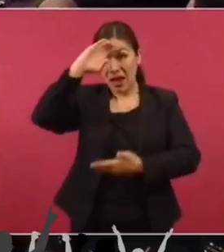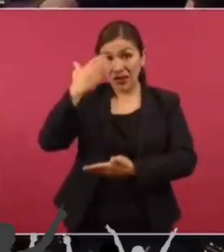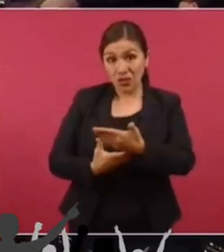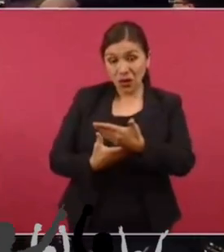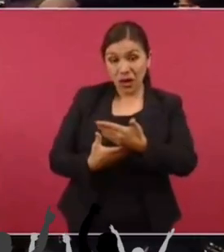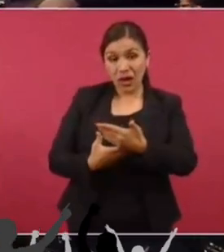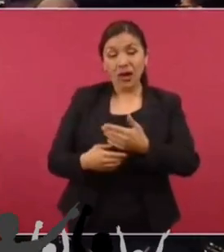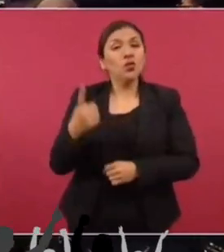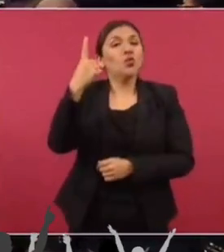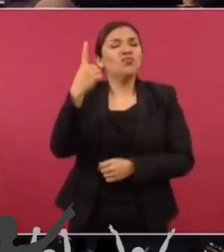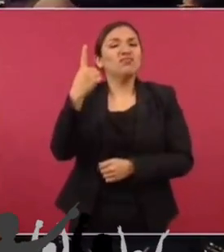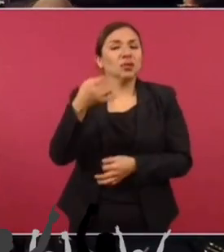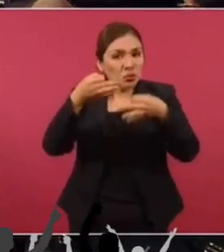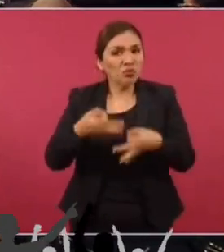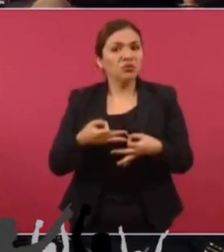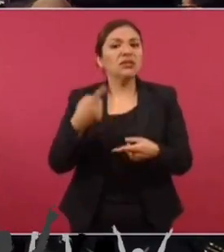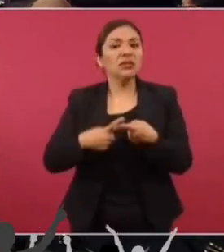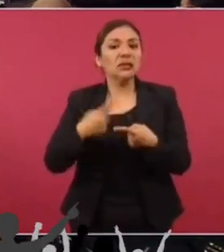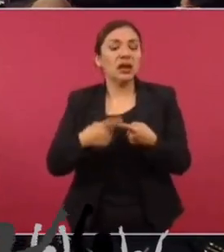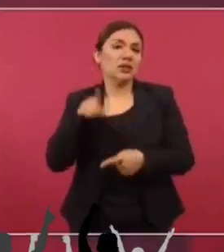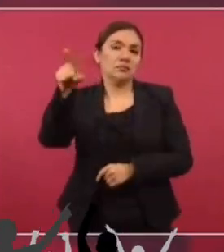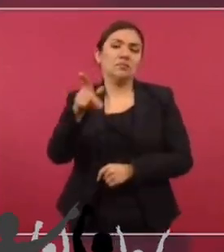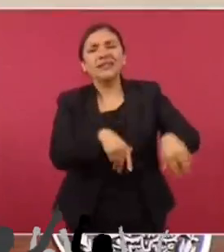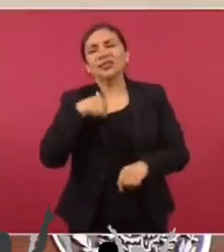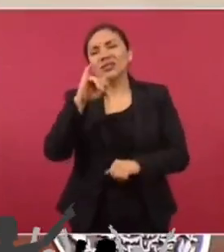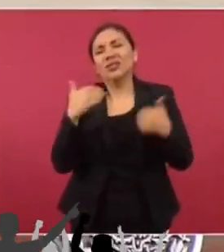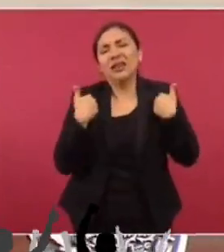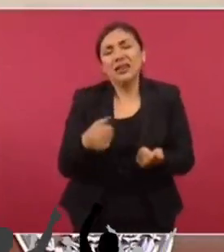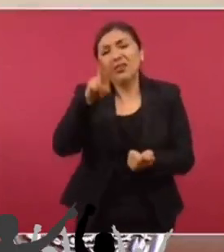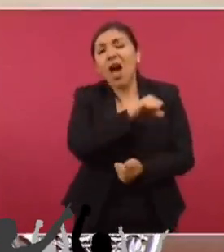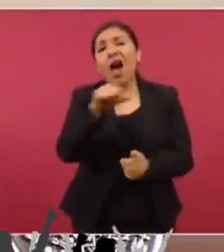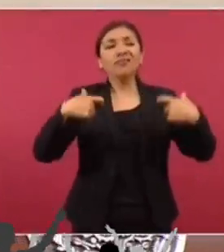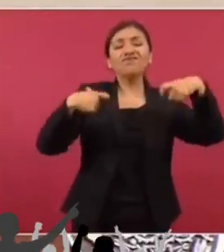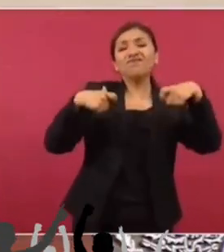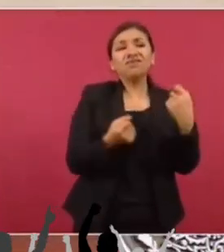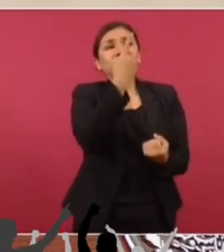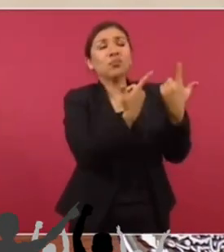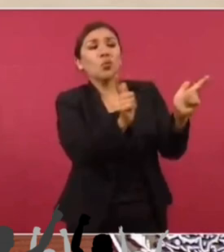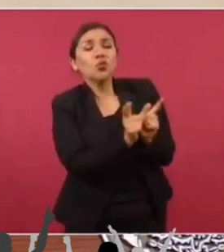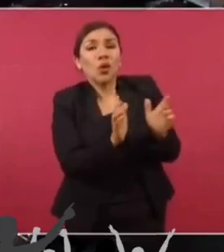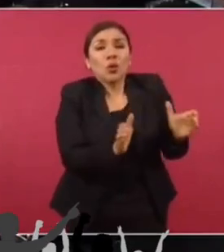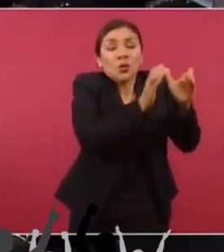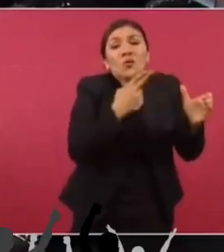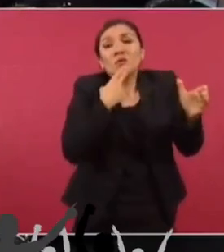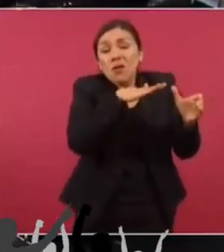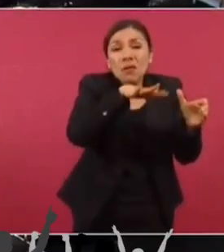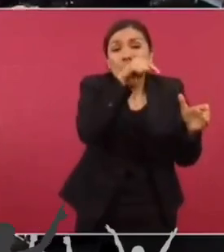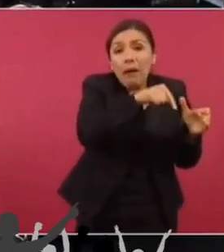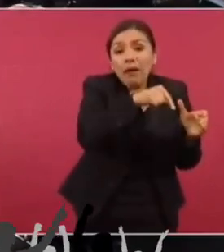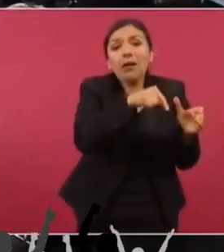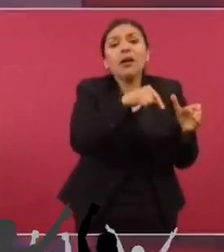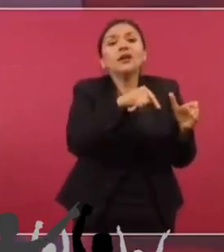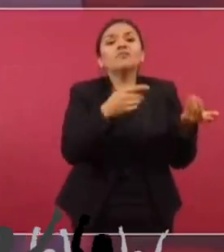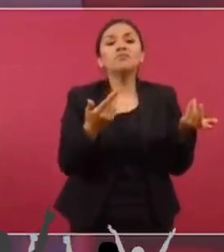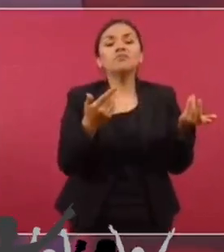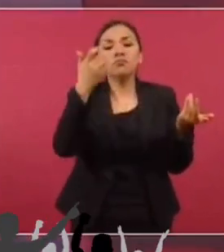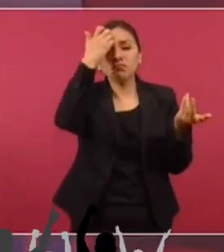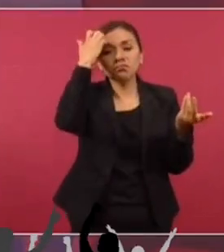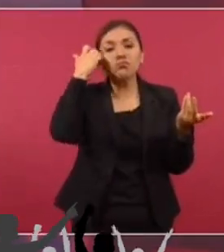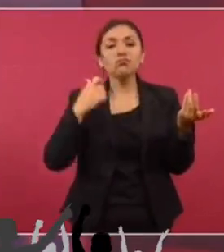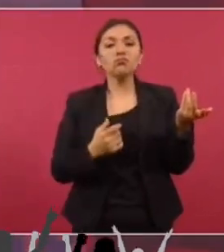nuestro referente es el Papa Francisco. Las élites de